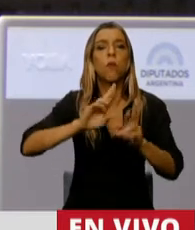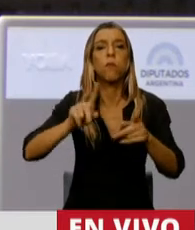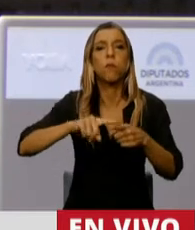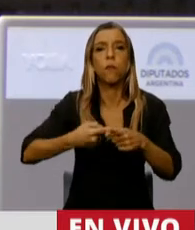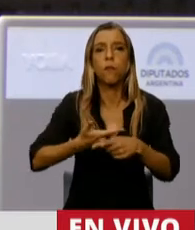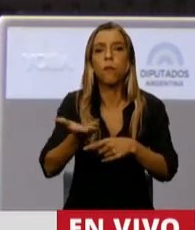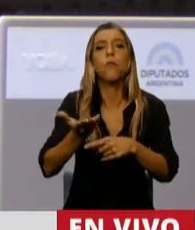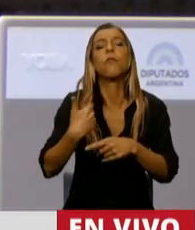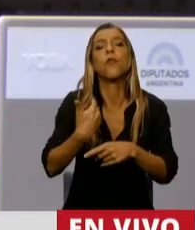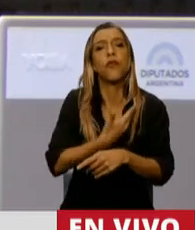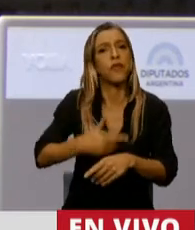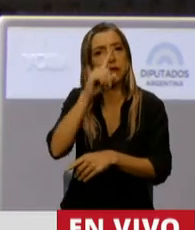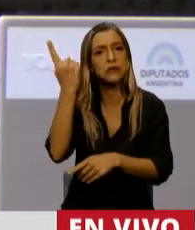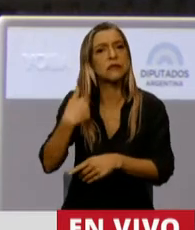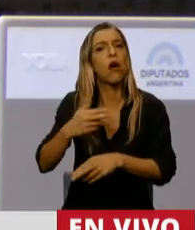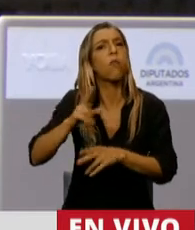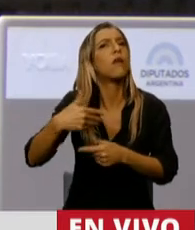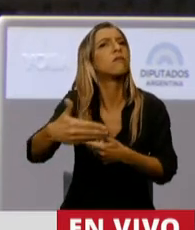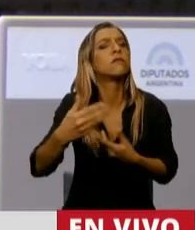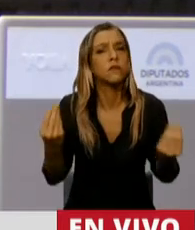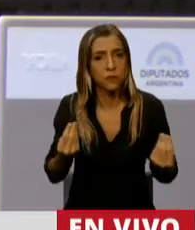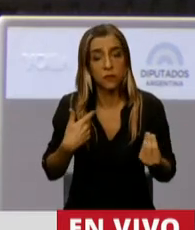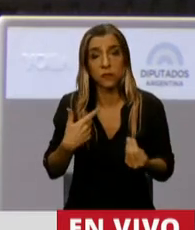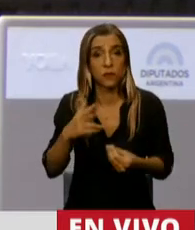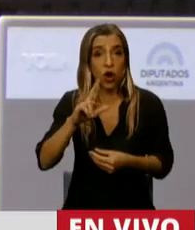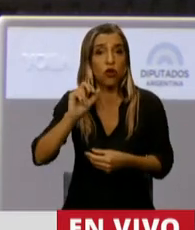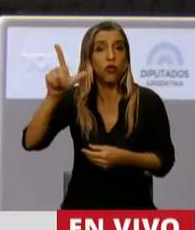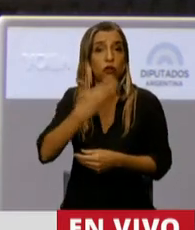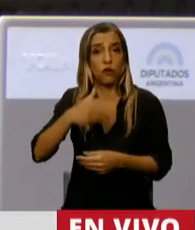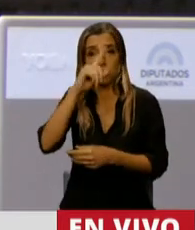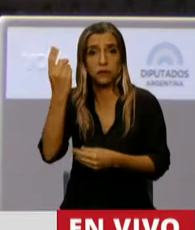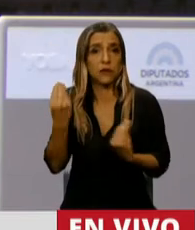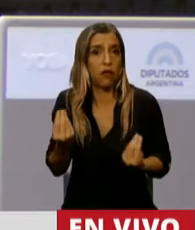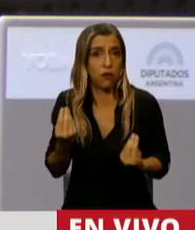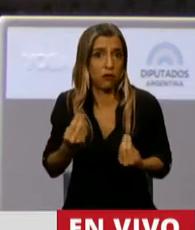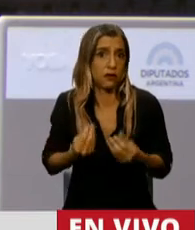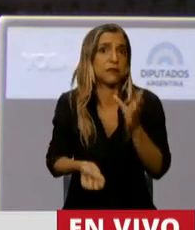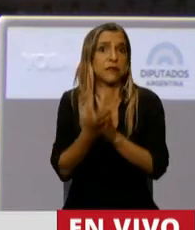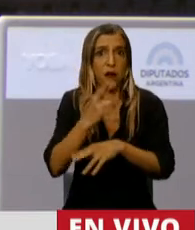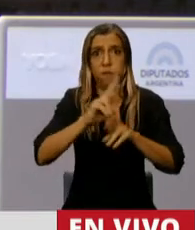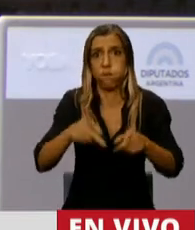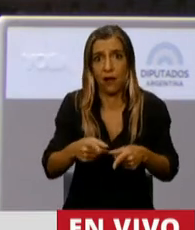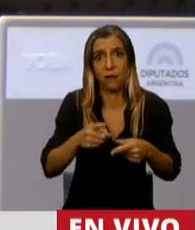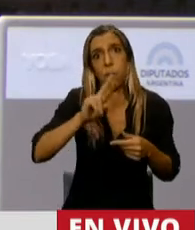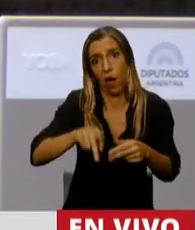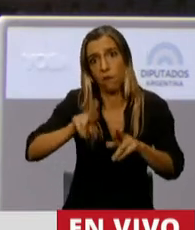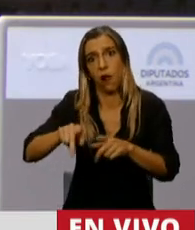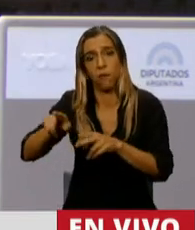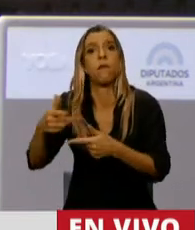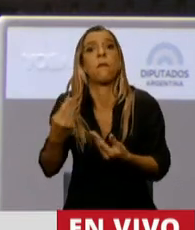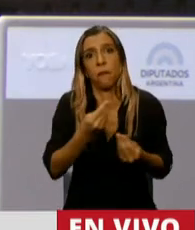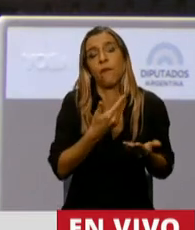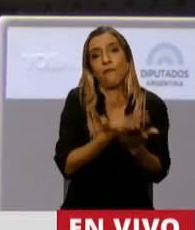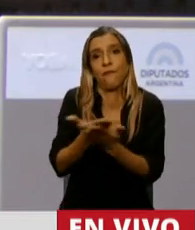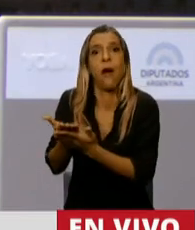cambio que tiene que entender la oposición, que es el rol del Estado. Políticas de Estado. Por supuesto no tienen nada que ver con las